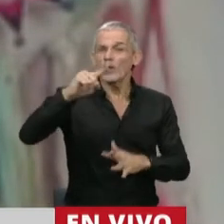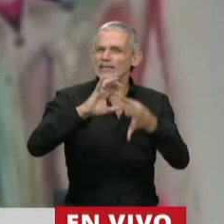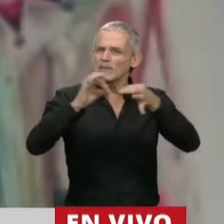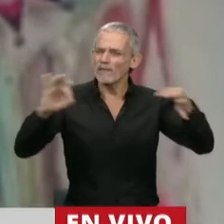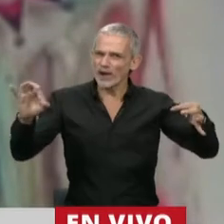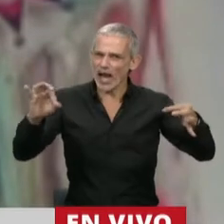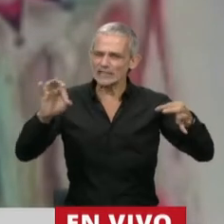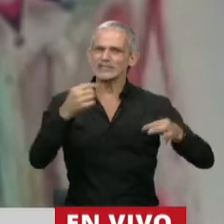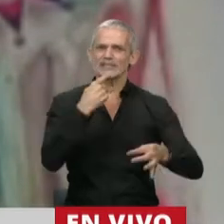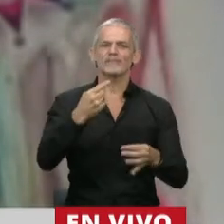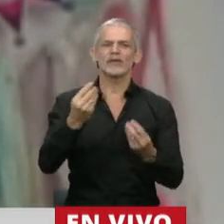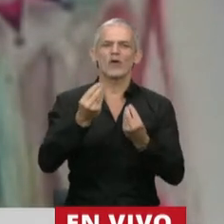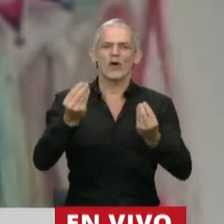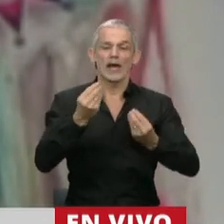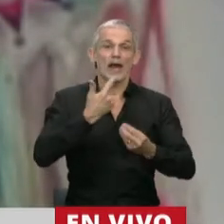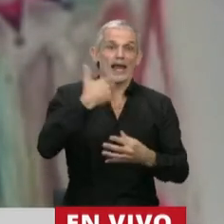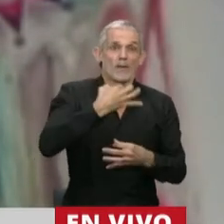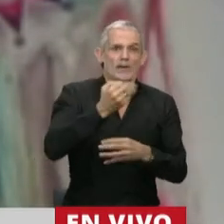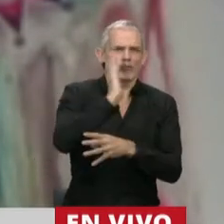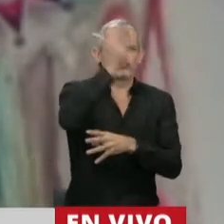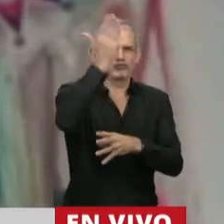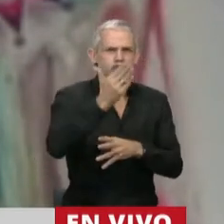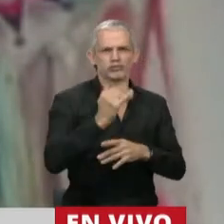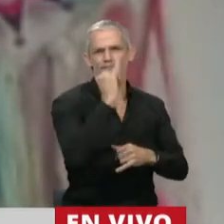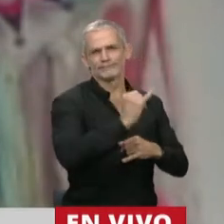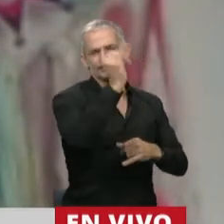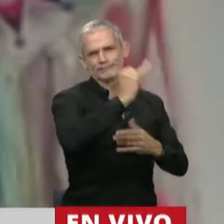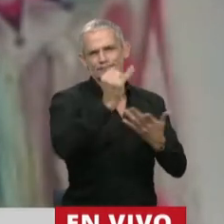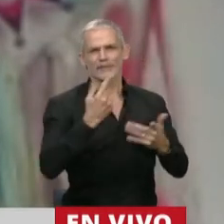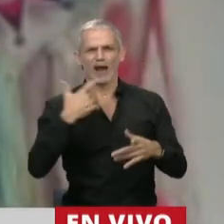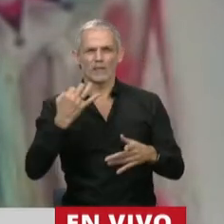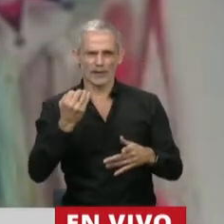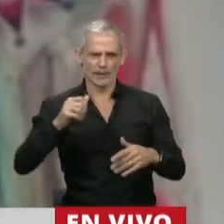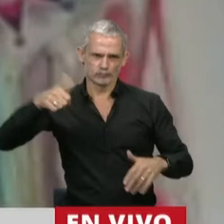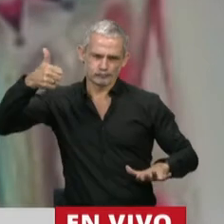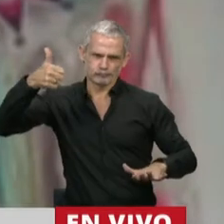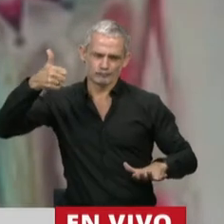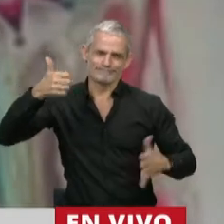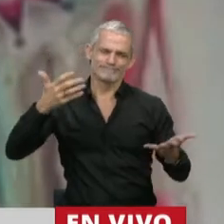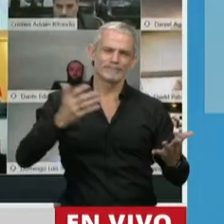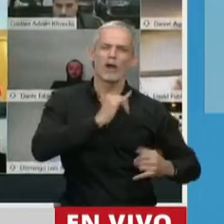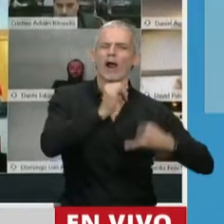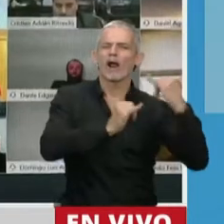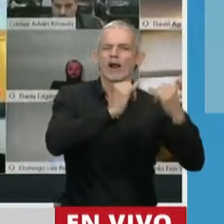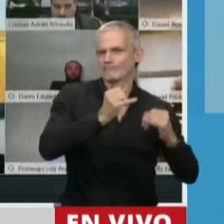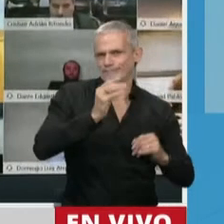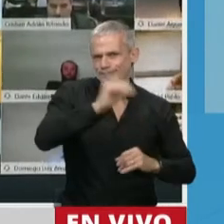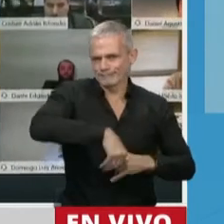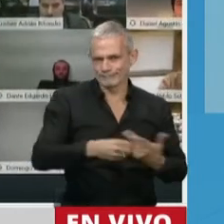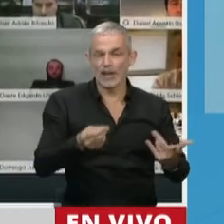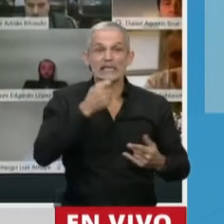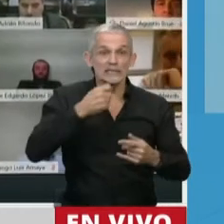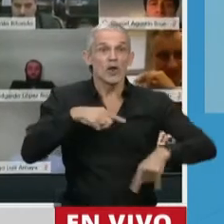que dijo que la verdad derriba el relato. Y la verdad es que si hubiéramos continuado con las